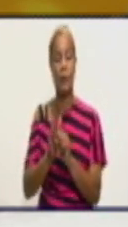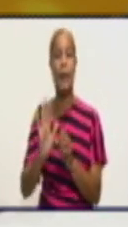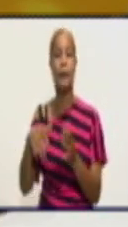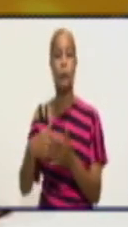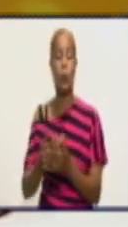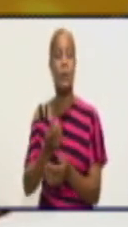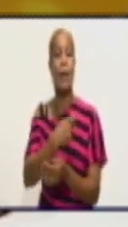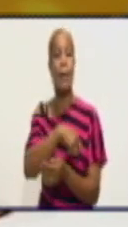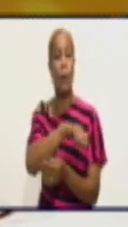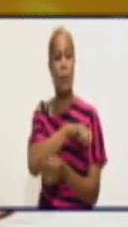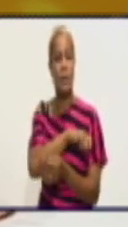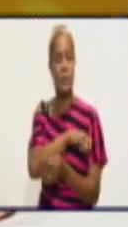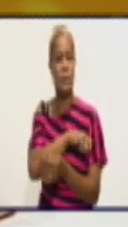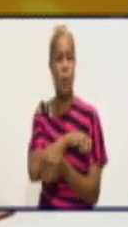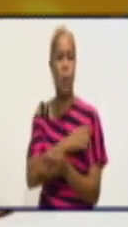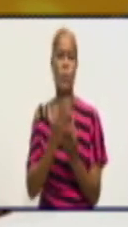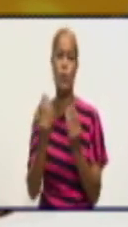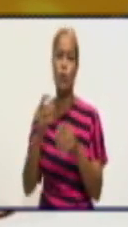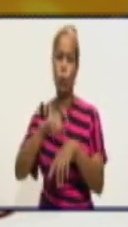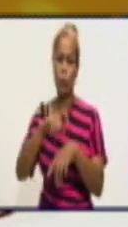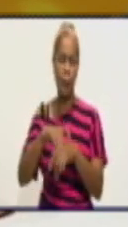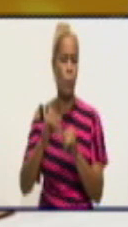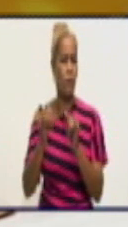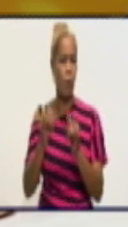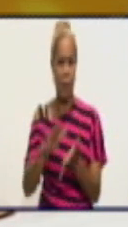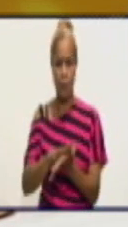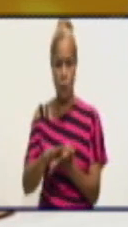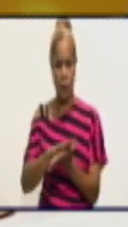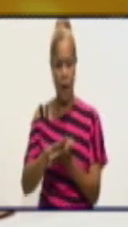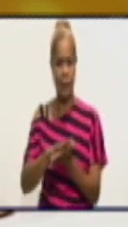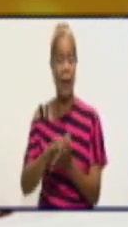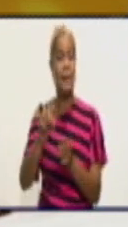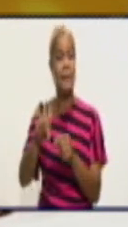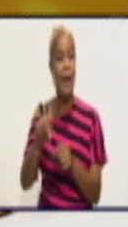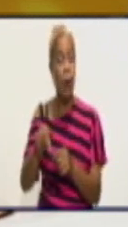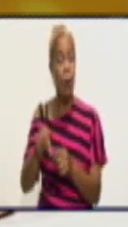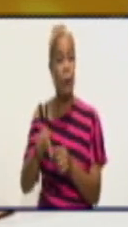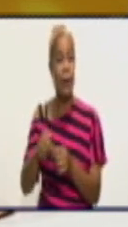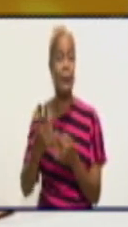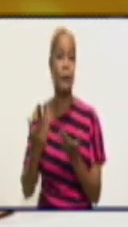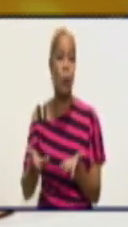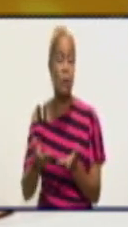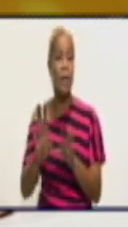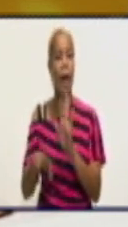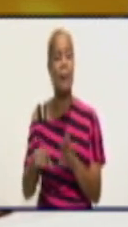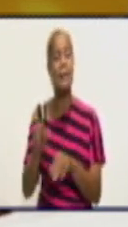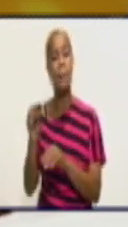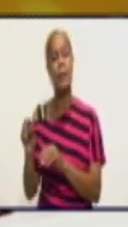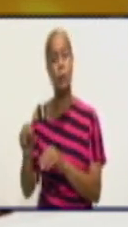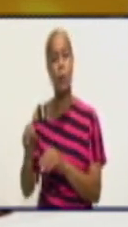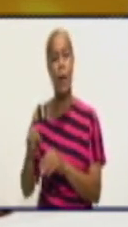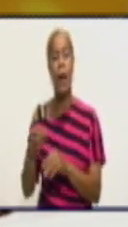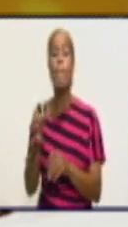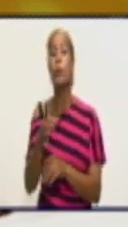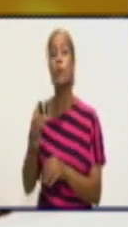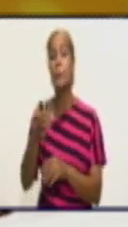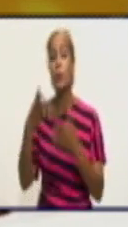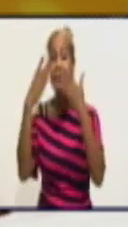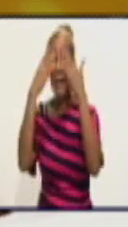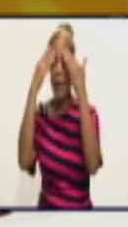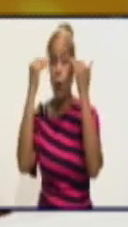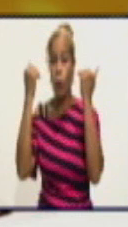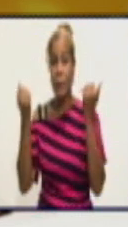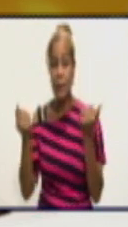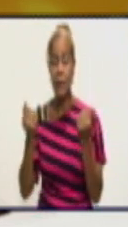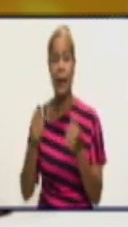Cautocristo se pasó mucho tiempo sin reportar casos, pues la percepción del riesgo baja, pensamos que todo está resuelto. Basta con llegar